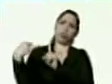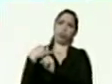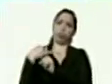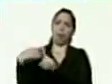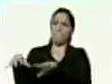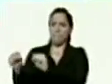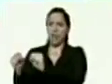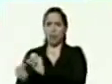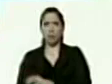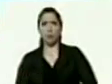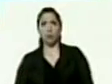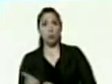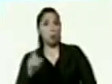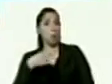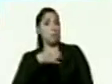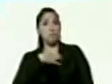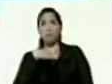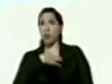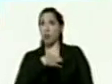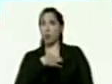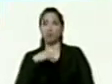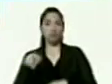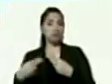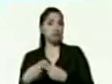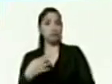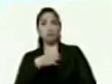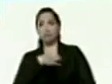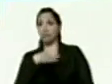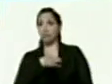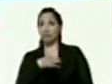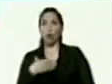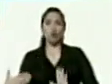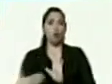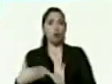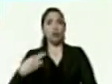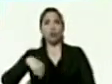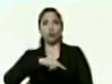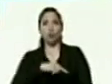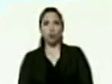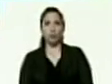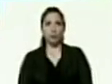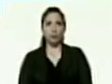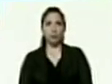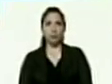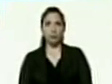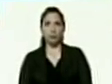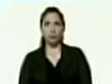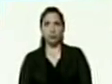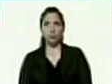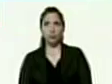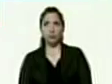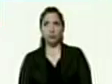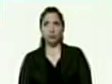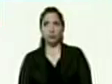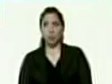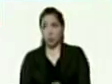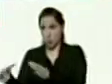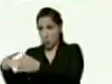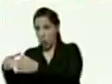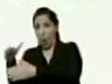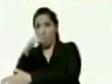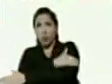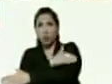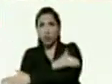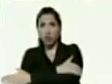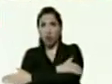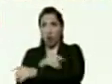han podido ni podrán con nosotros mientras ellos andan divididos